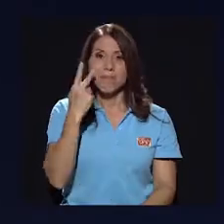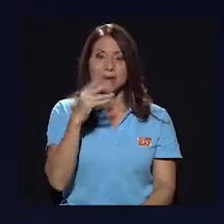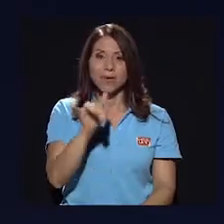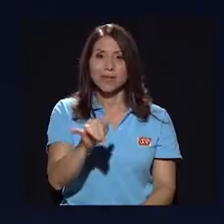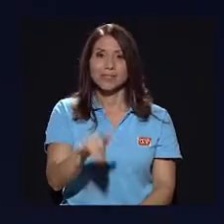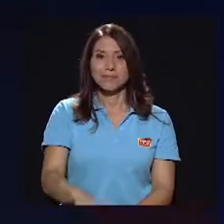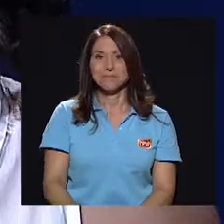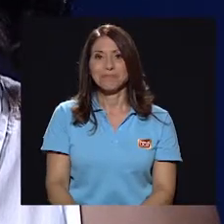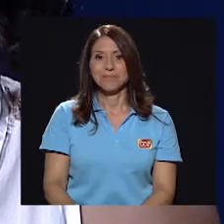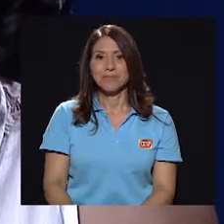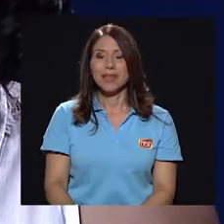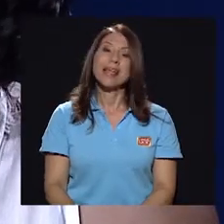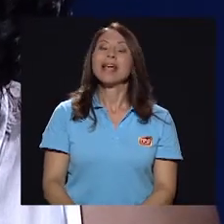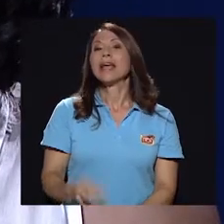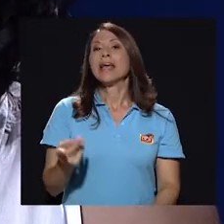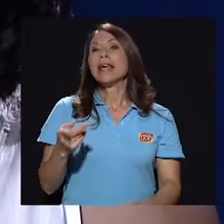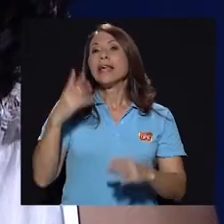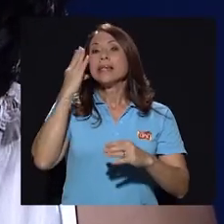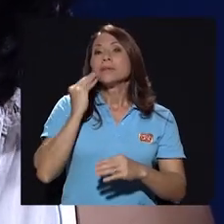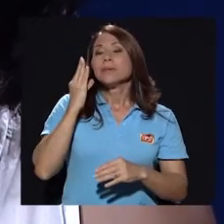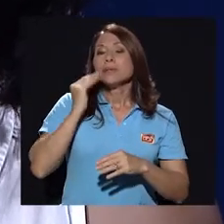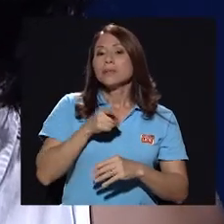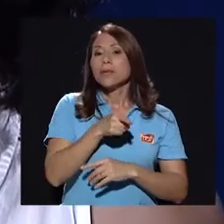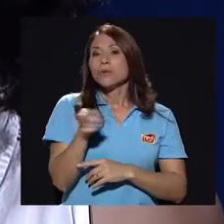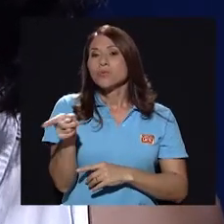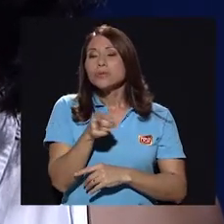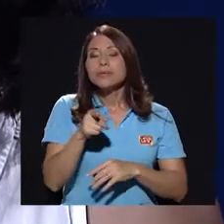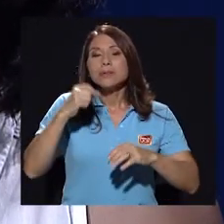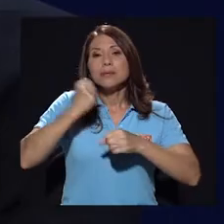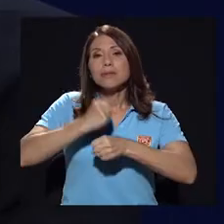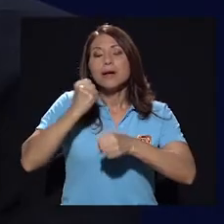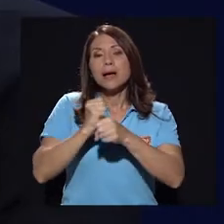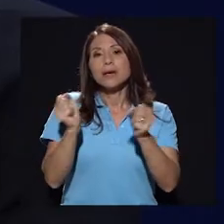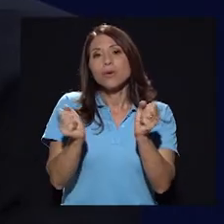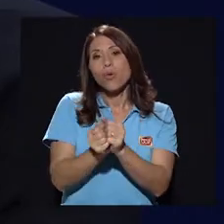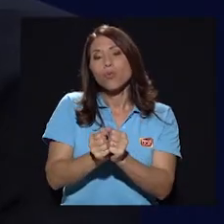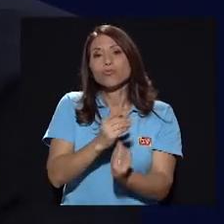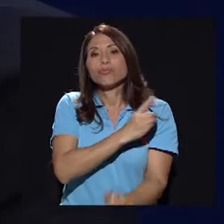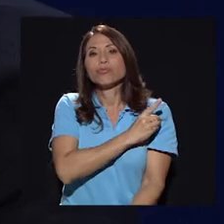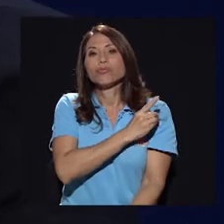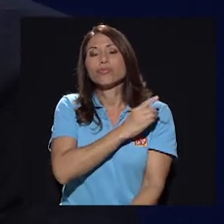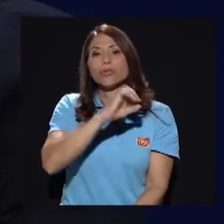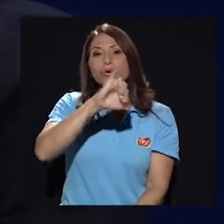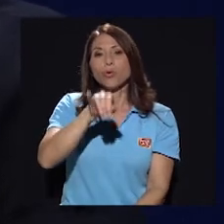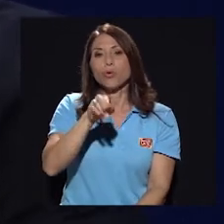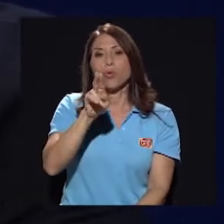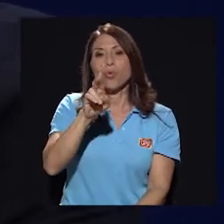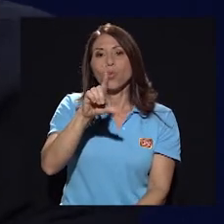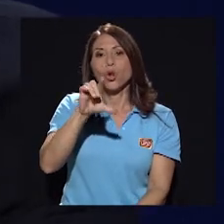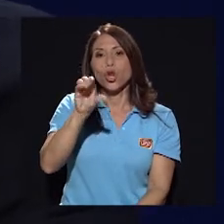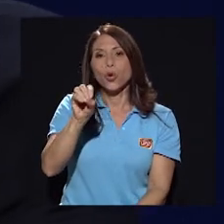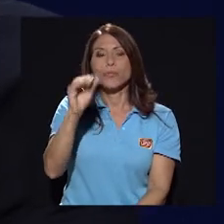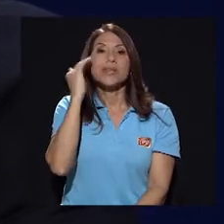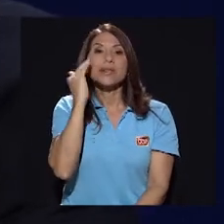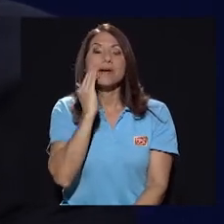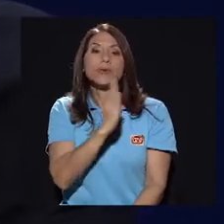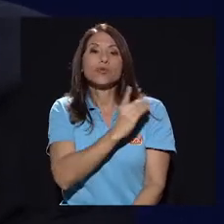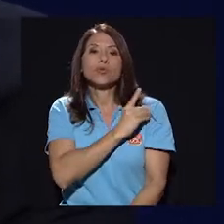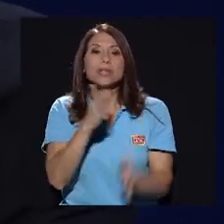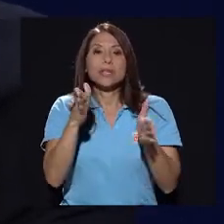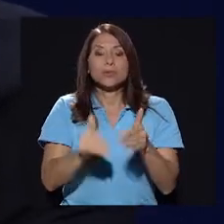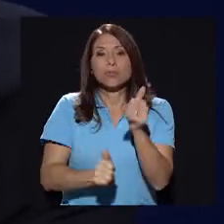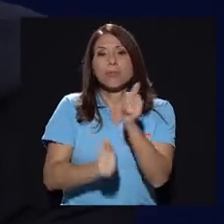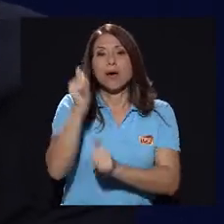sentido verlo así. La experiencia de ustedes de trabajar con Julio, sabemos que es un director que la mayoría de sus